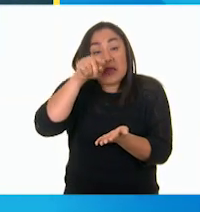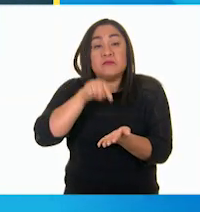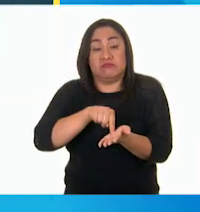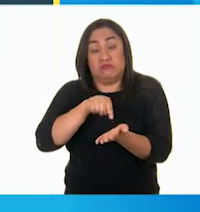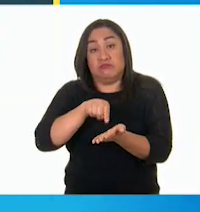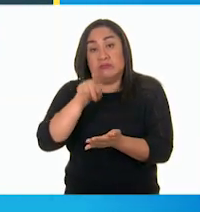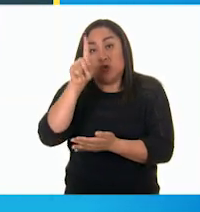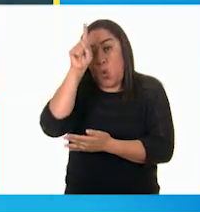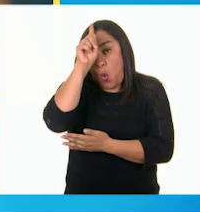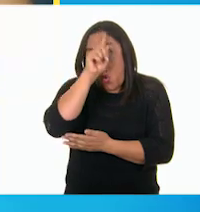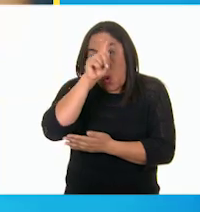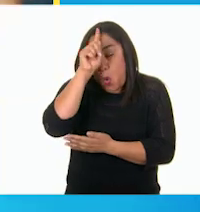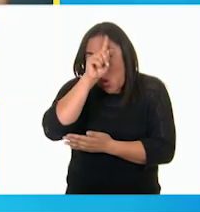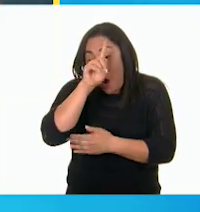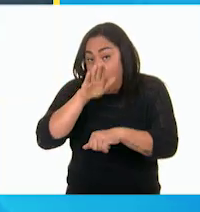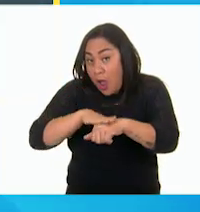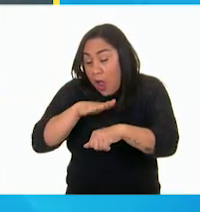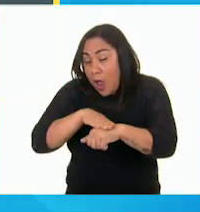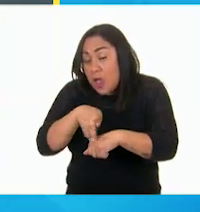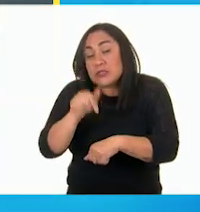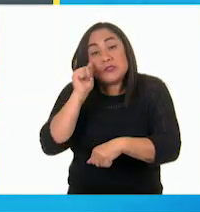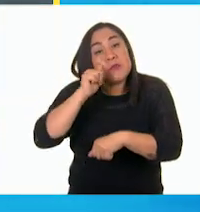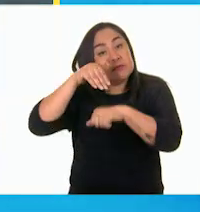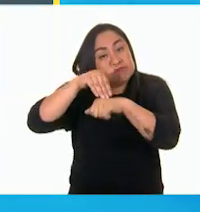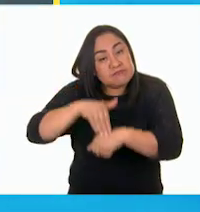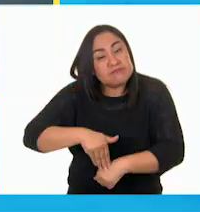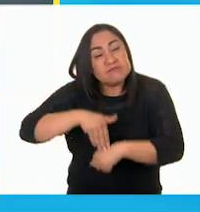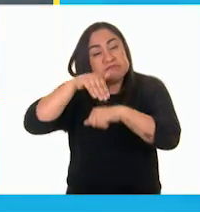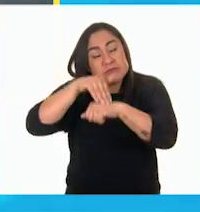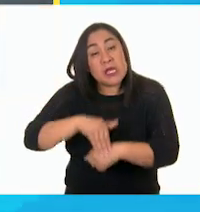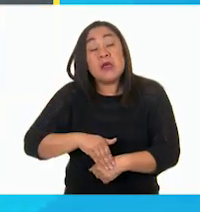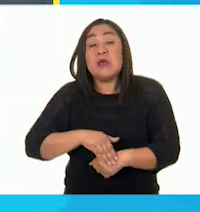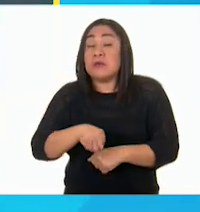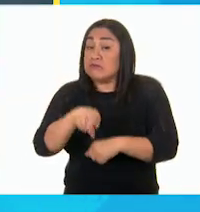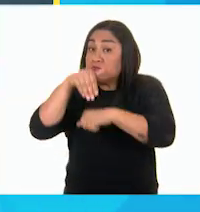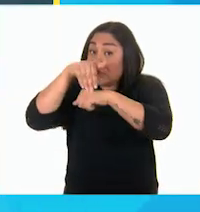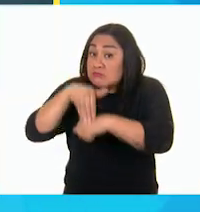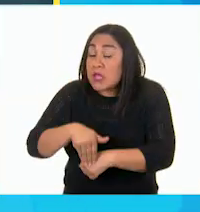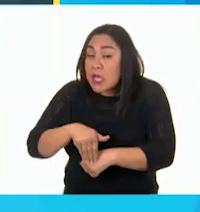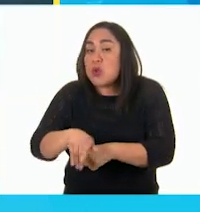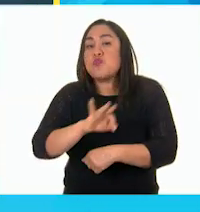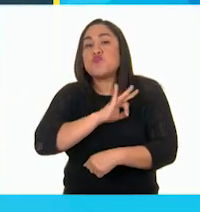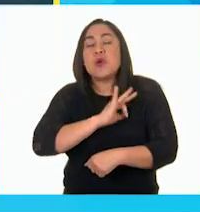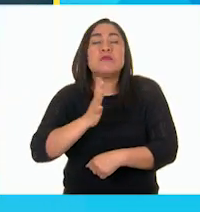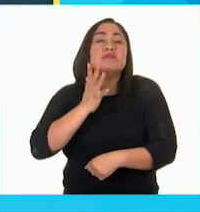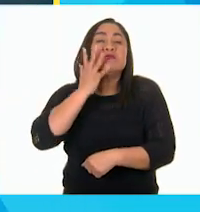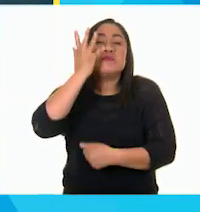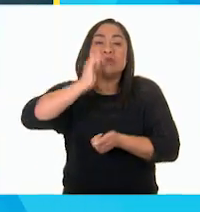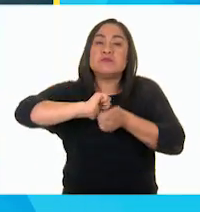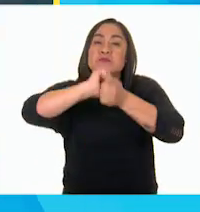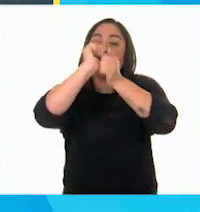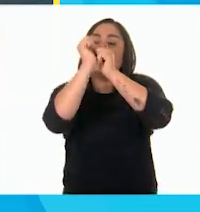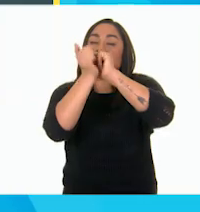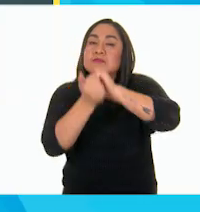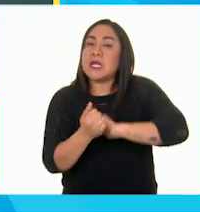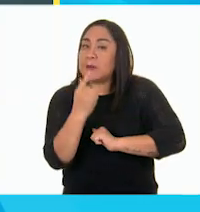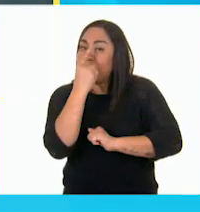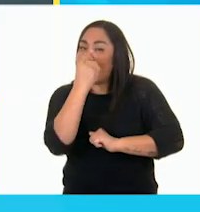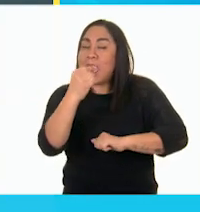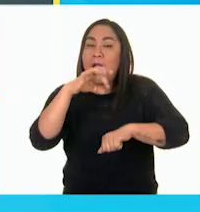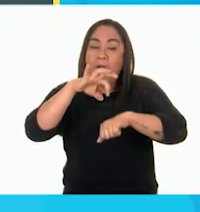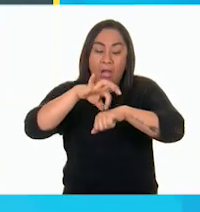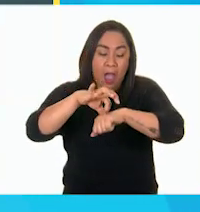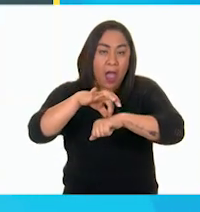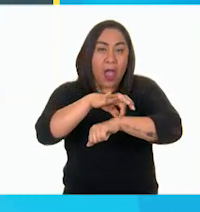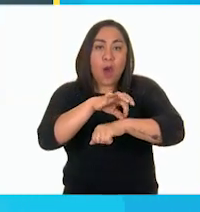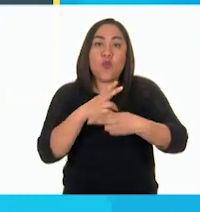que lo escuchara bien, y si cumplía, se convertiría en un niño de verdad. Pinocho estaba muy